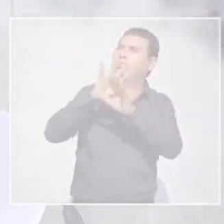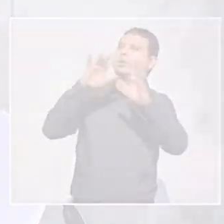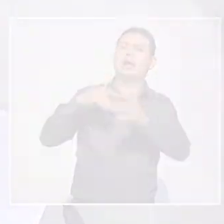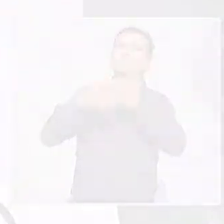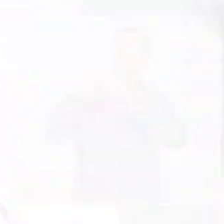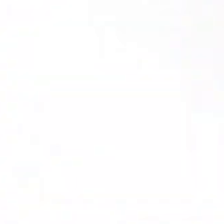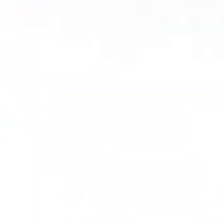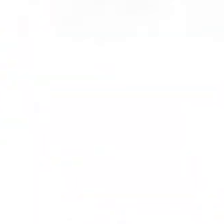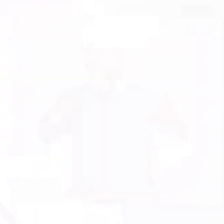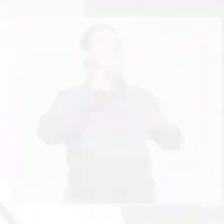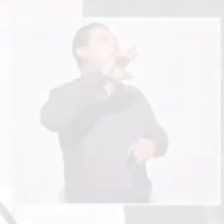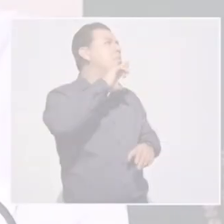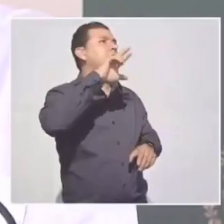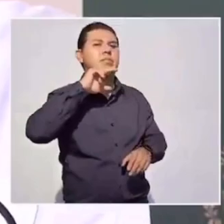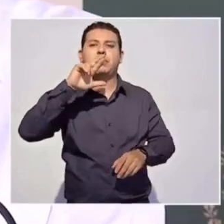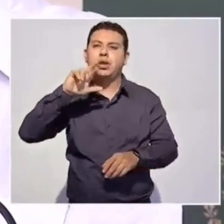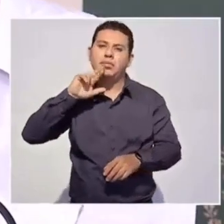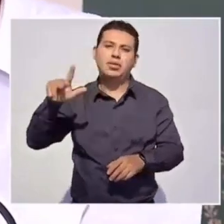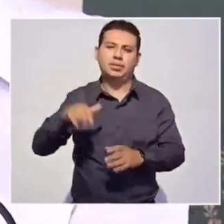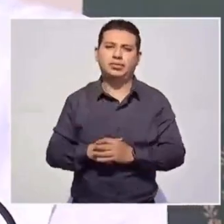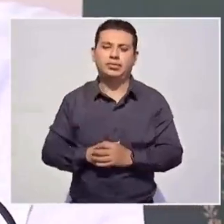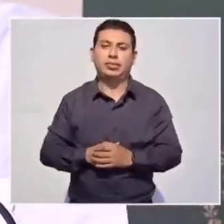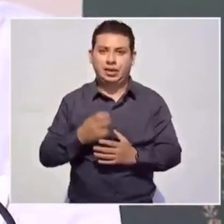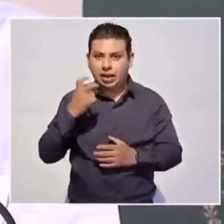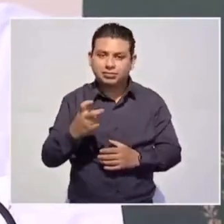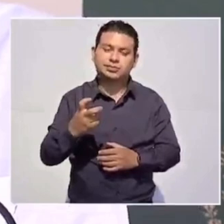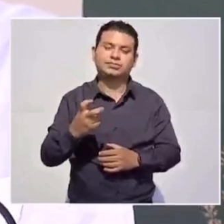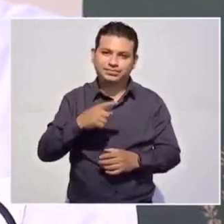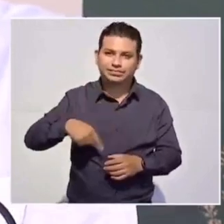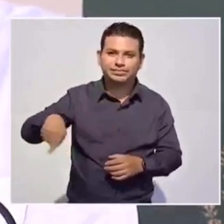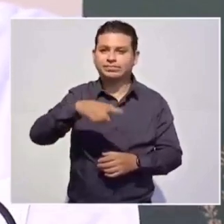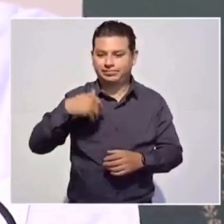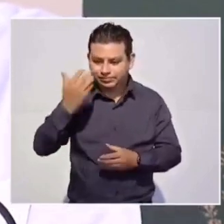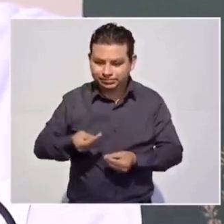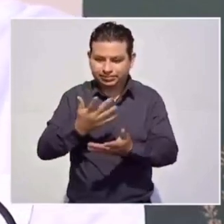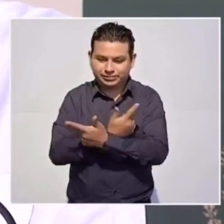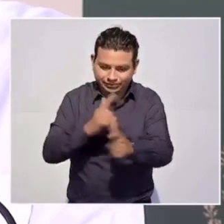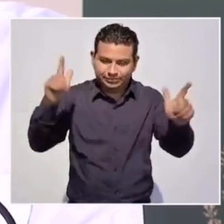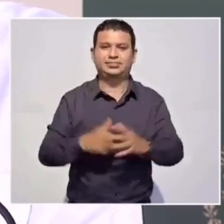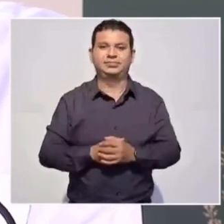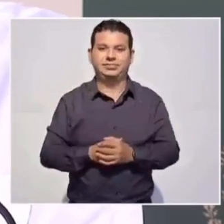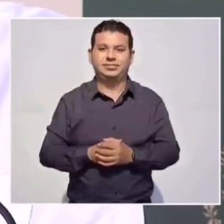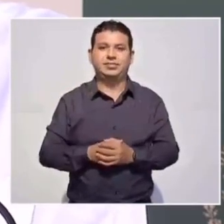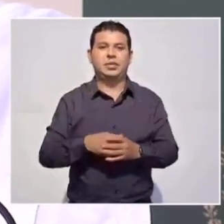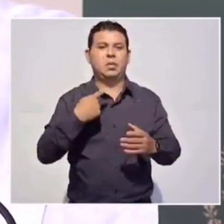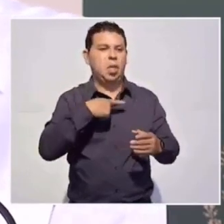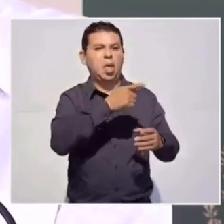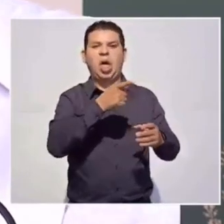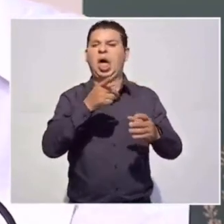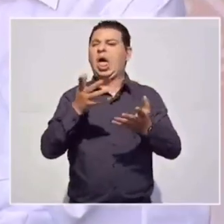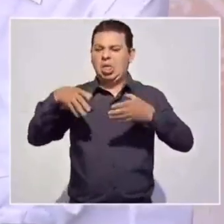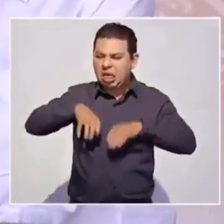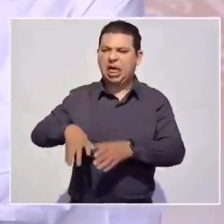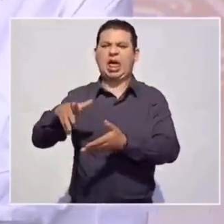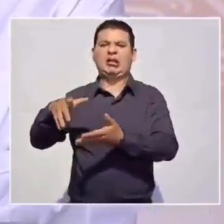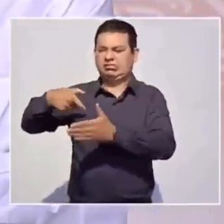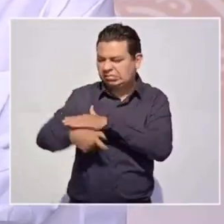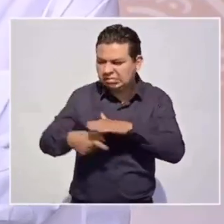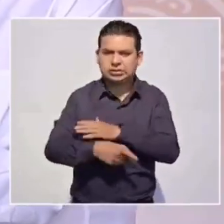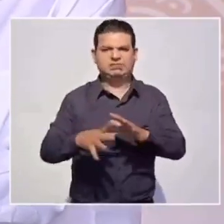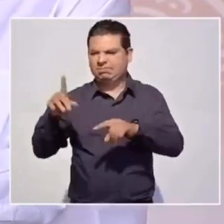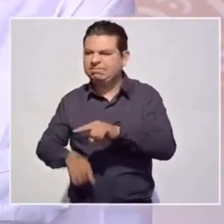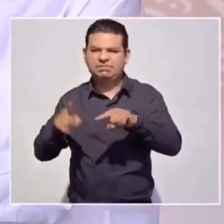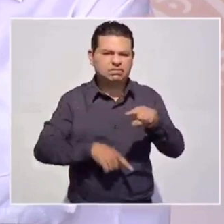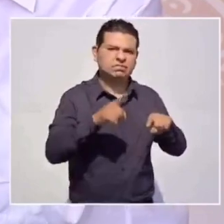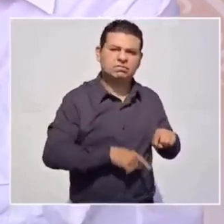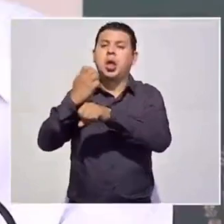en la que establecemos libertades, barremos la inmundicia de la corrupción y recuperamos